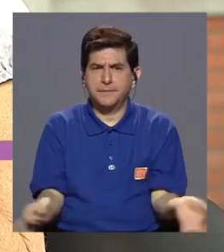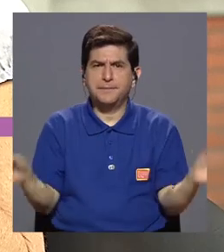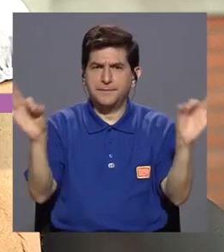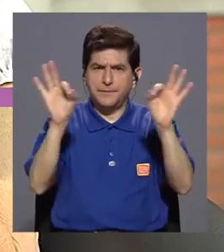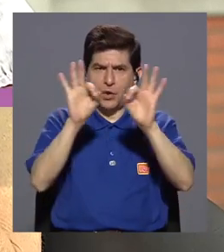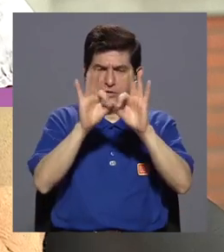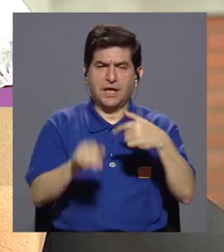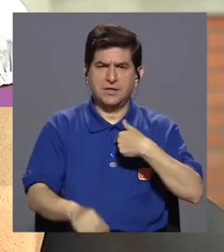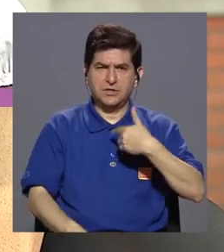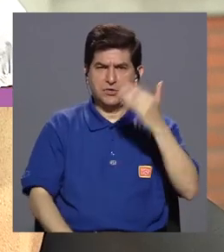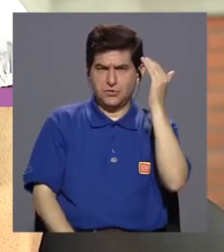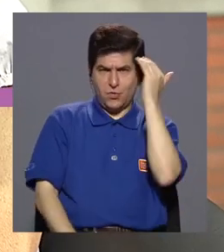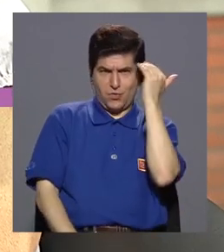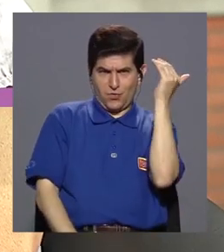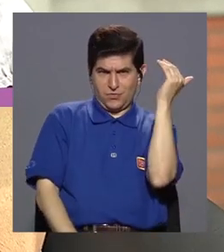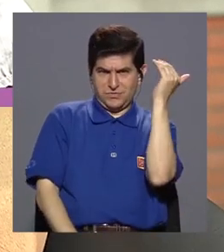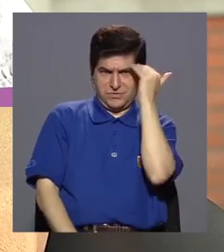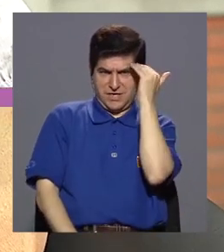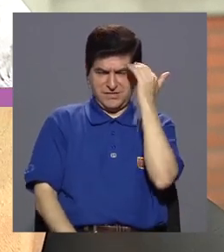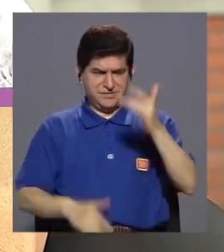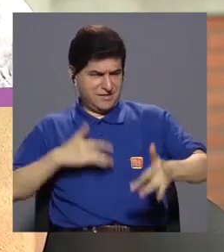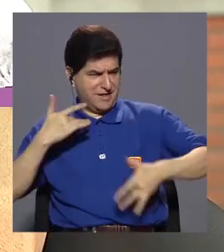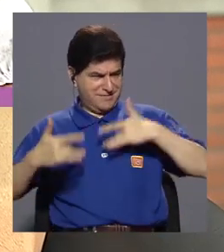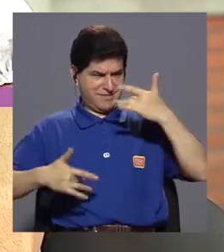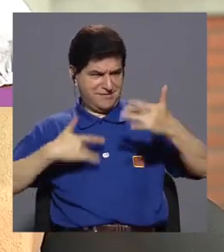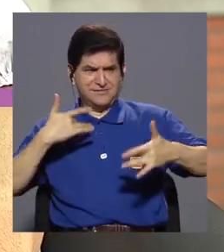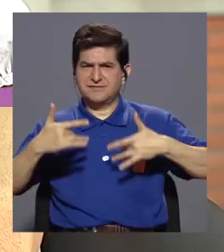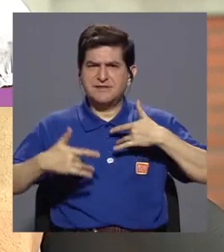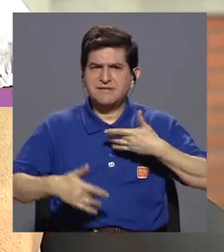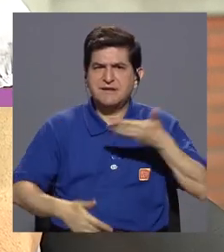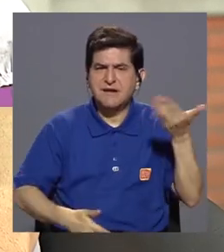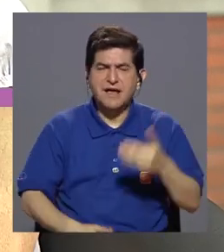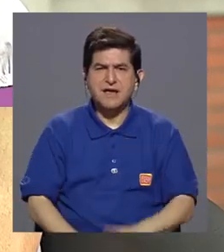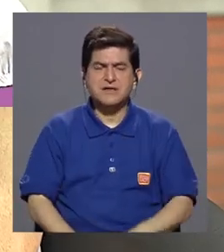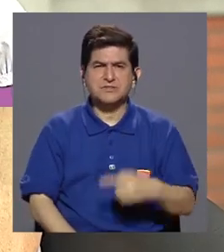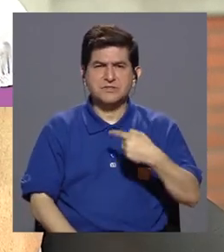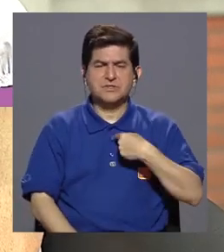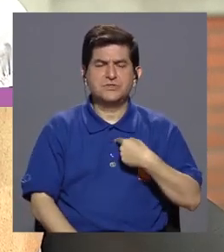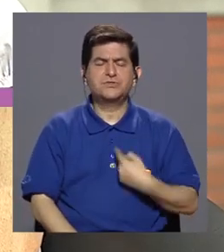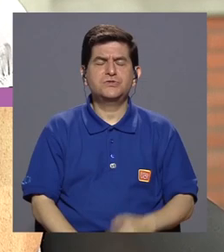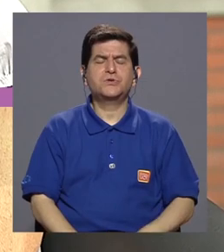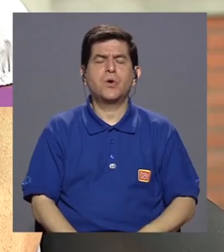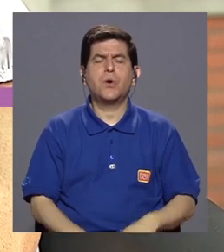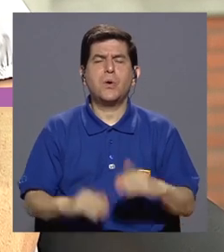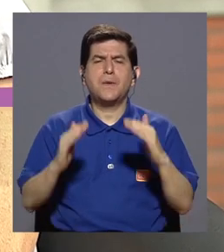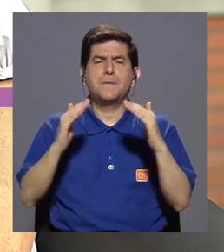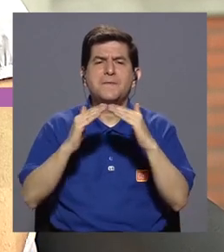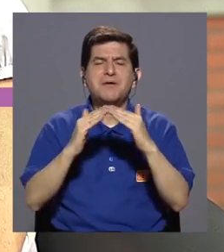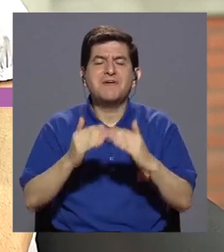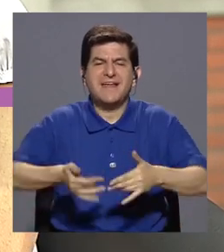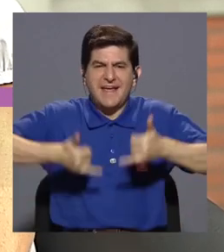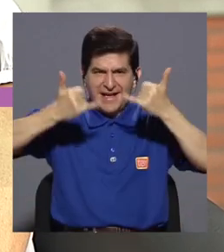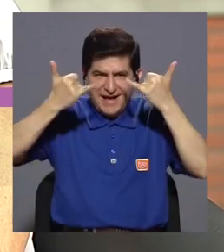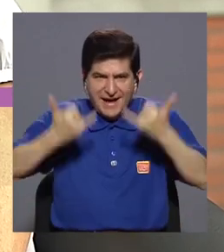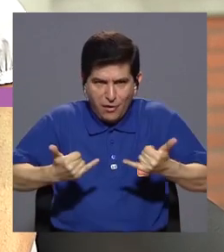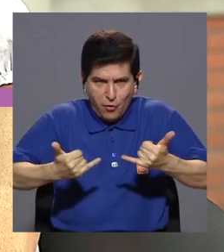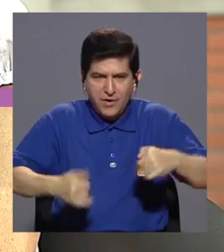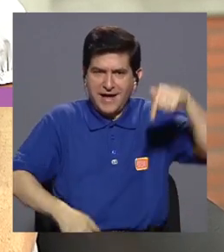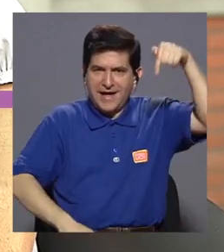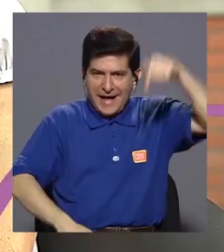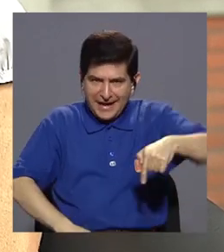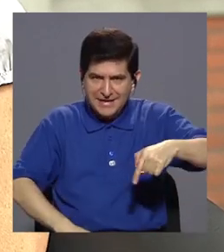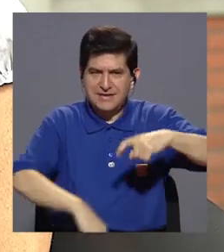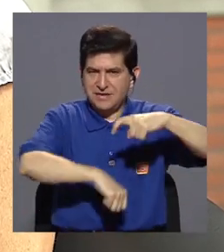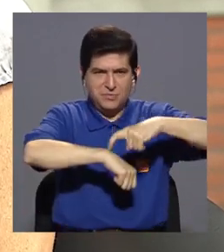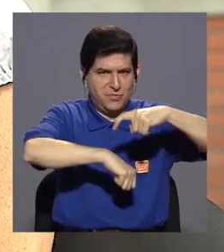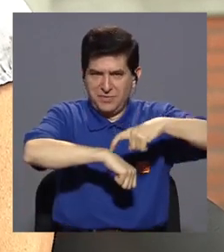importante cuando tengo conciencia de lo que siento es que vivo el aquí y ahora. En el momento que está